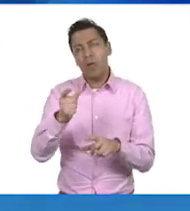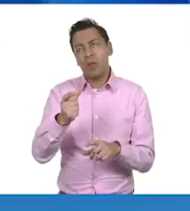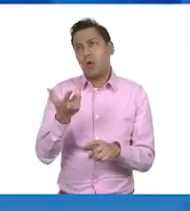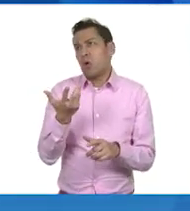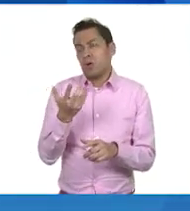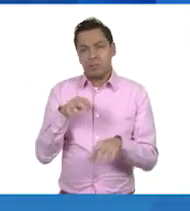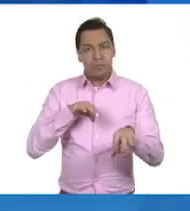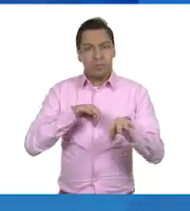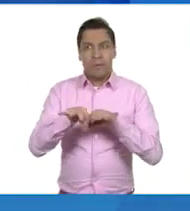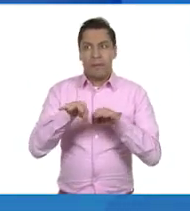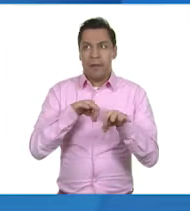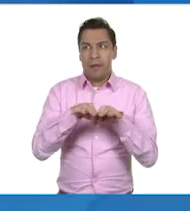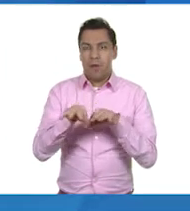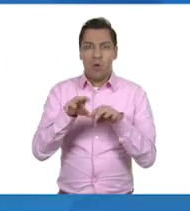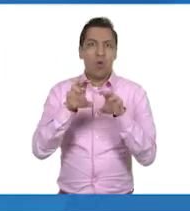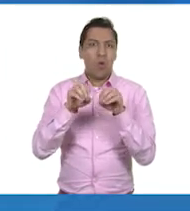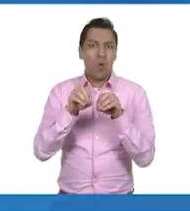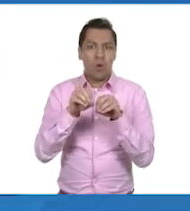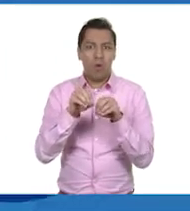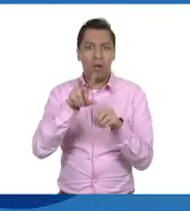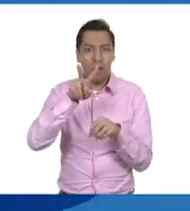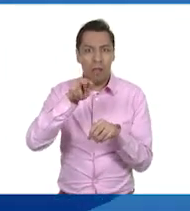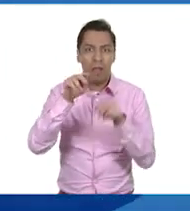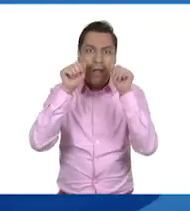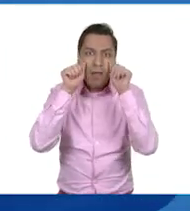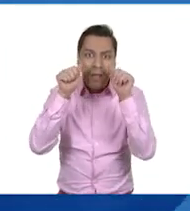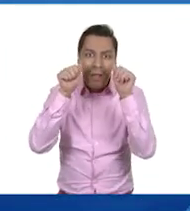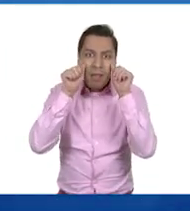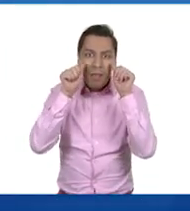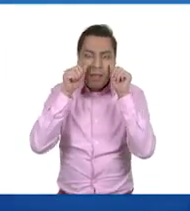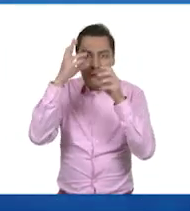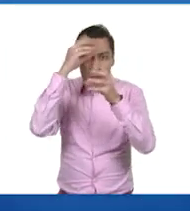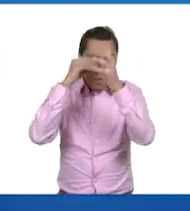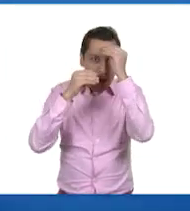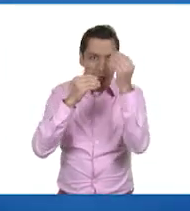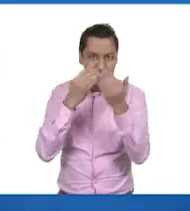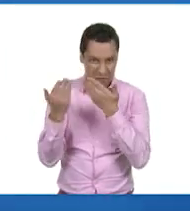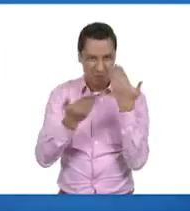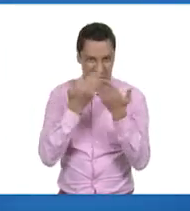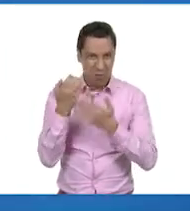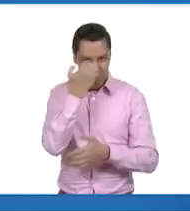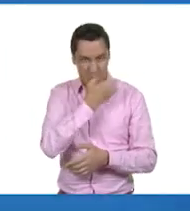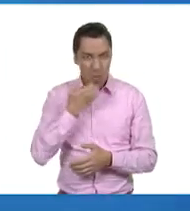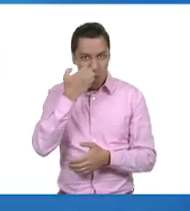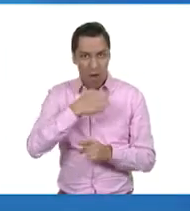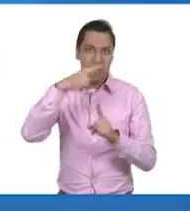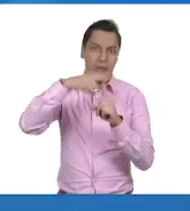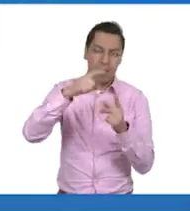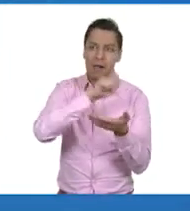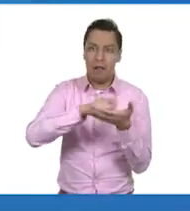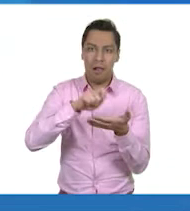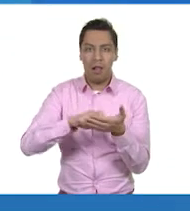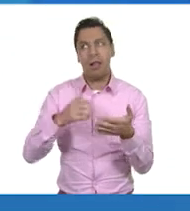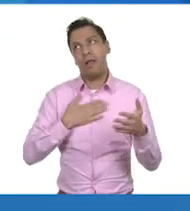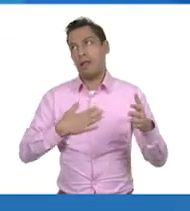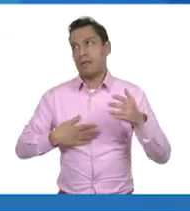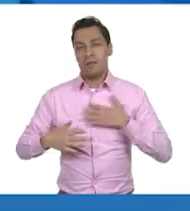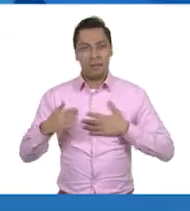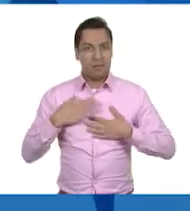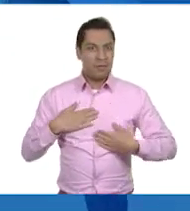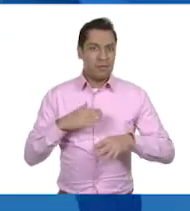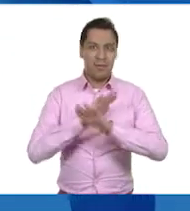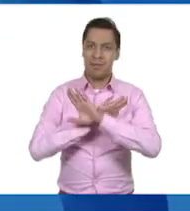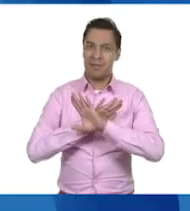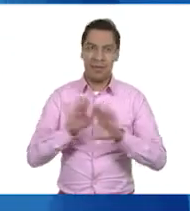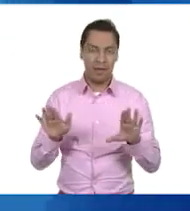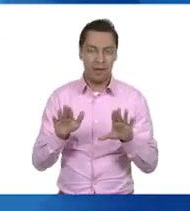larga de trabajo o, por ejemplo, de haber visto Aprende en Casa y después de hacer nuestros trabajos y tareas... Uno termina muy cansado. Cierto.